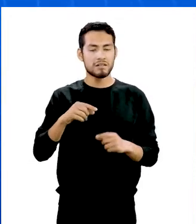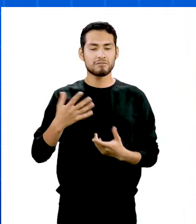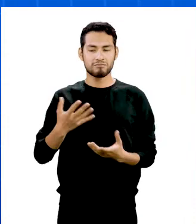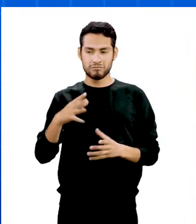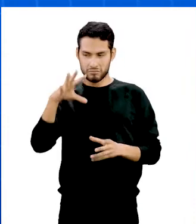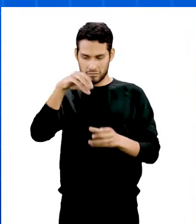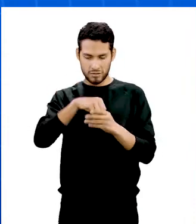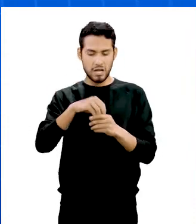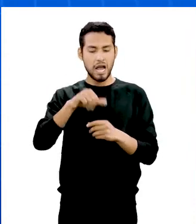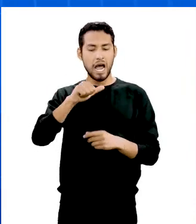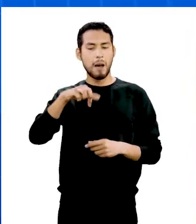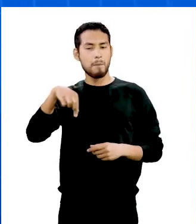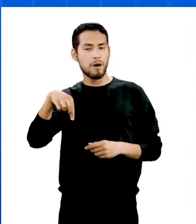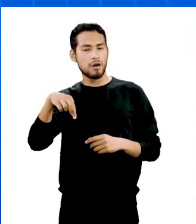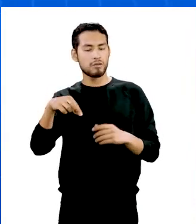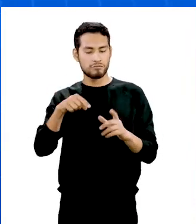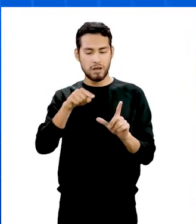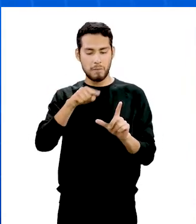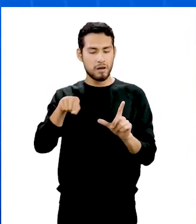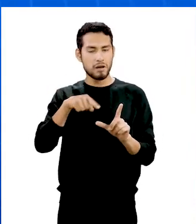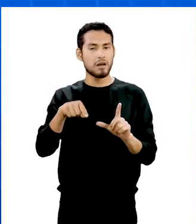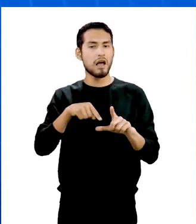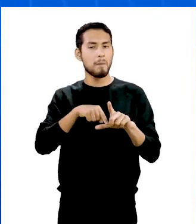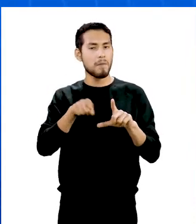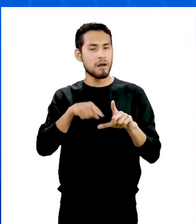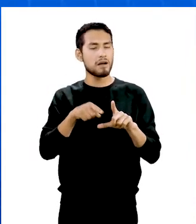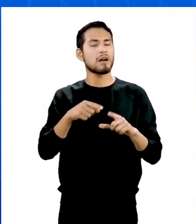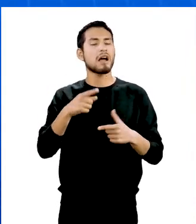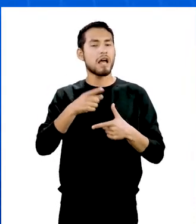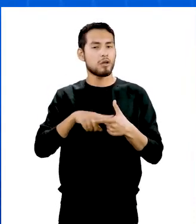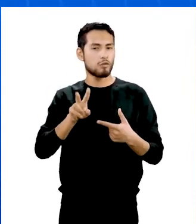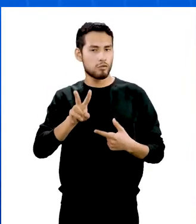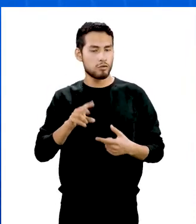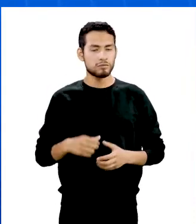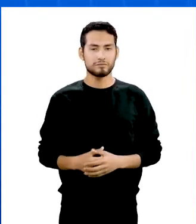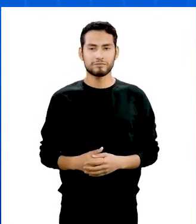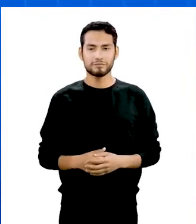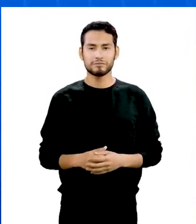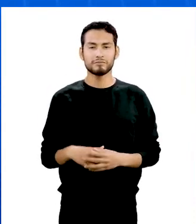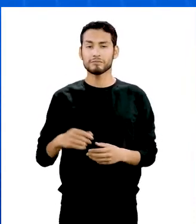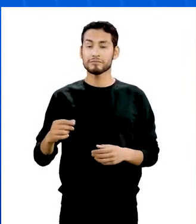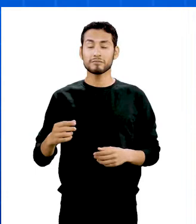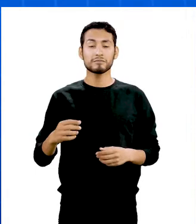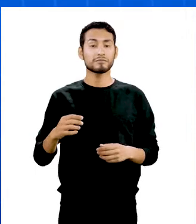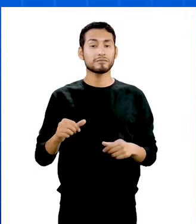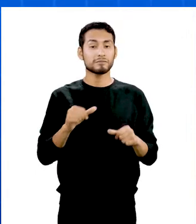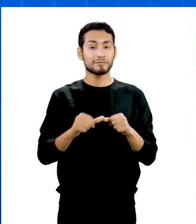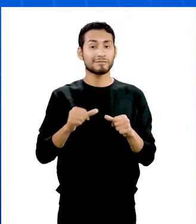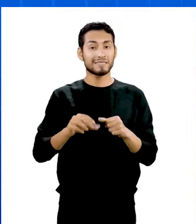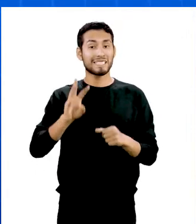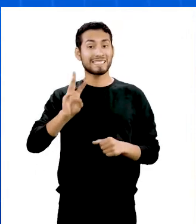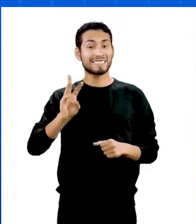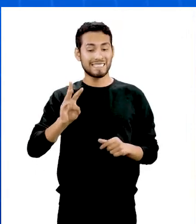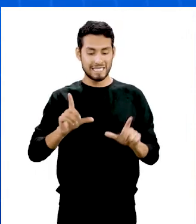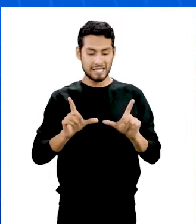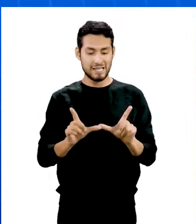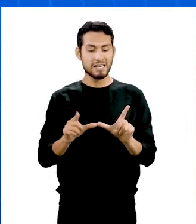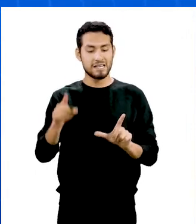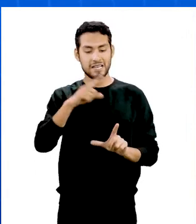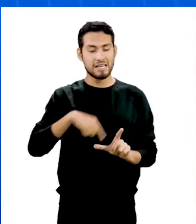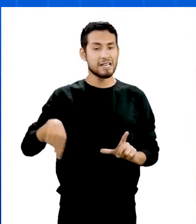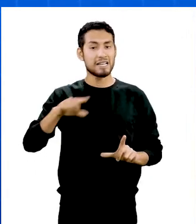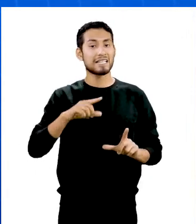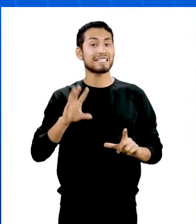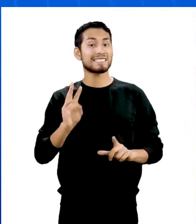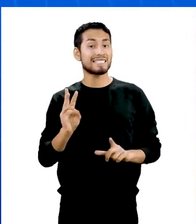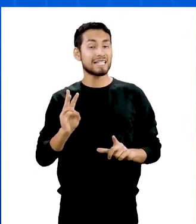semiperímetro por el apotema entre 2. Finalmente, el hexágono regular tiene los seis lados de